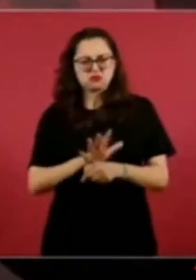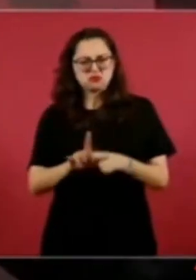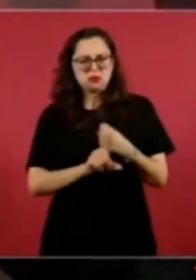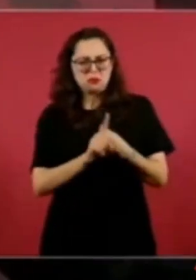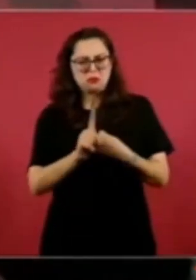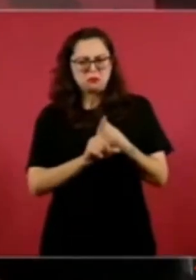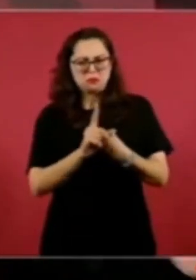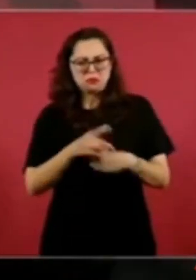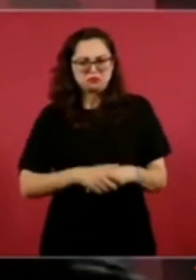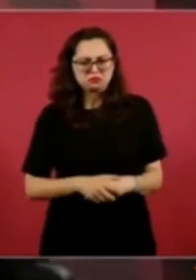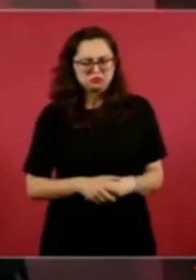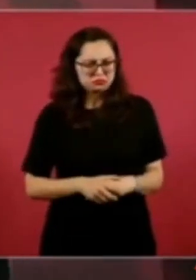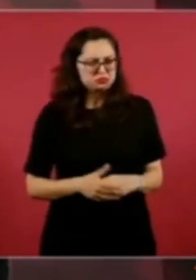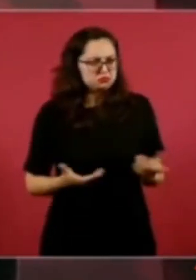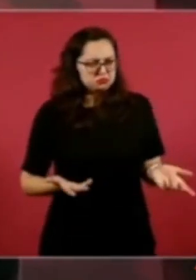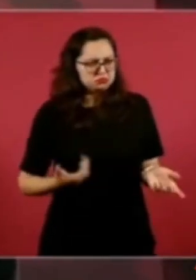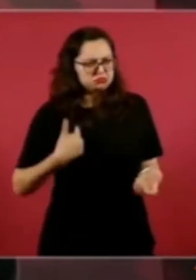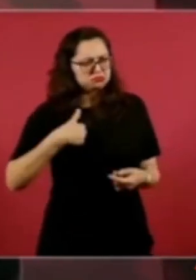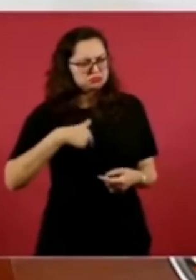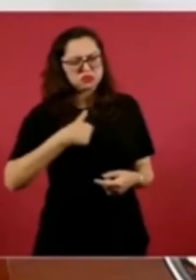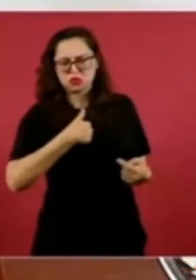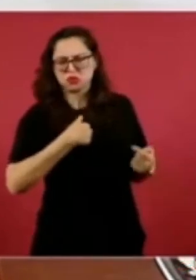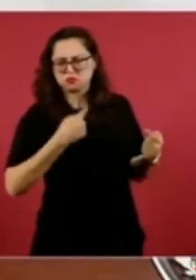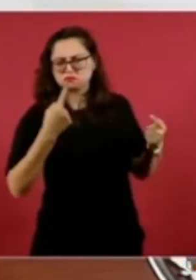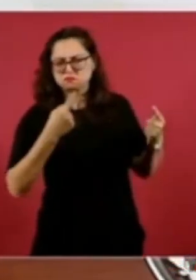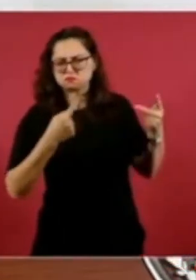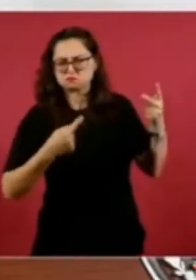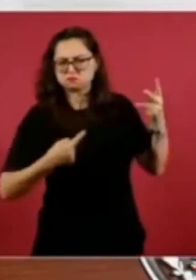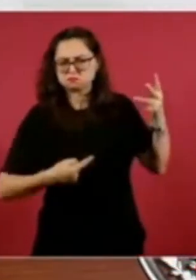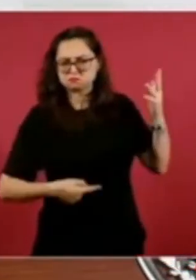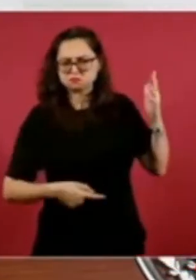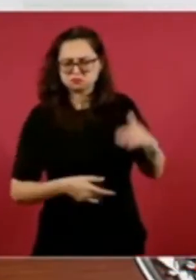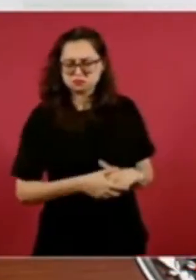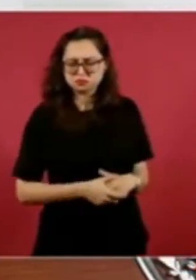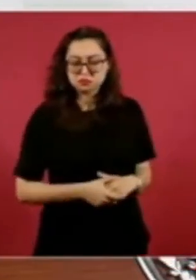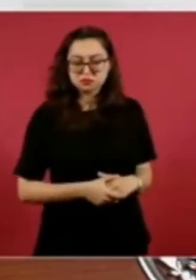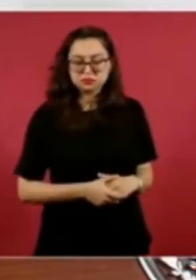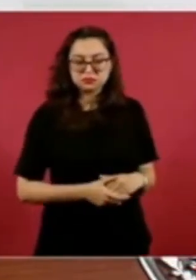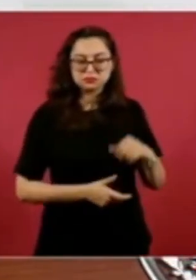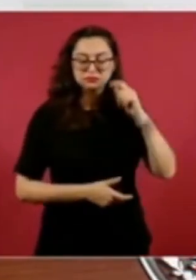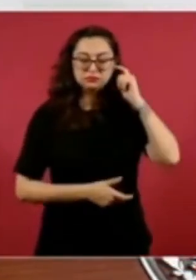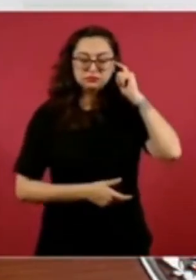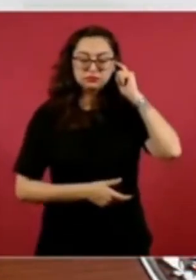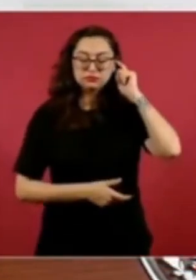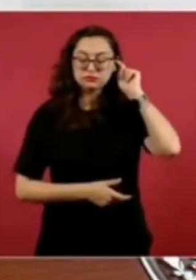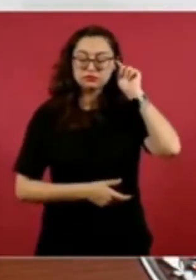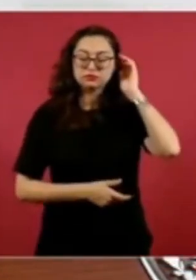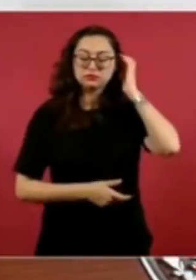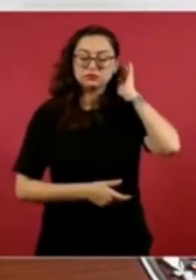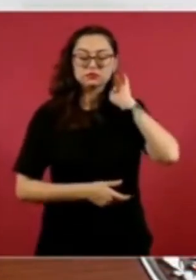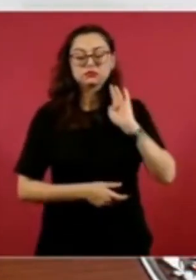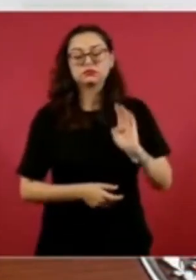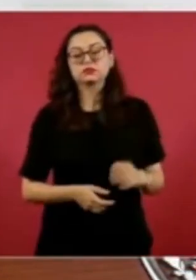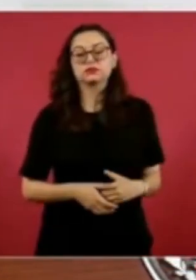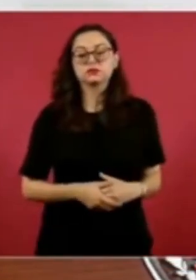quiénes somos. Está mal, por ejemplo. Yo creo que